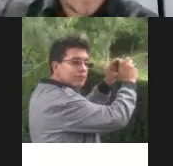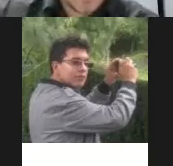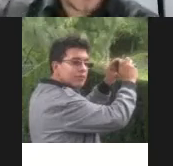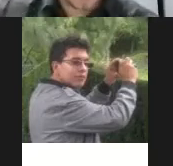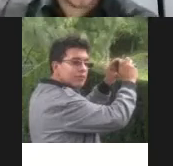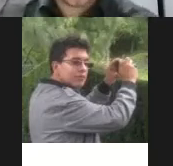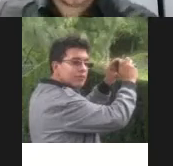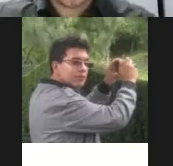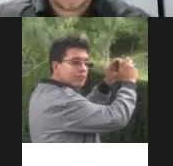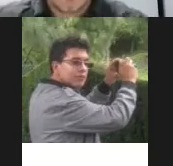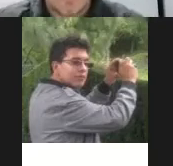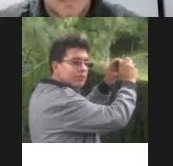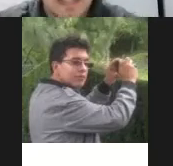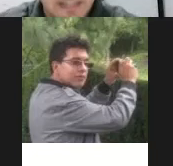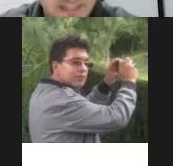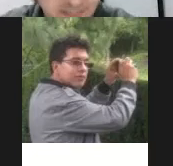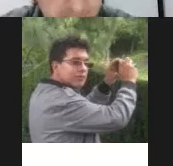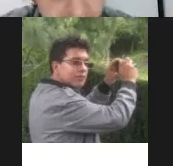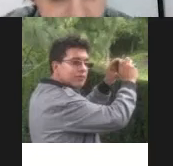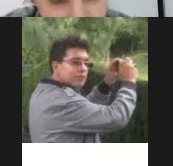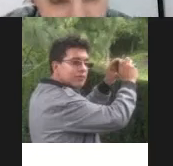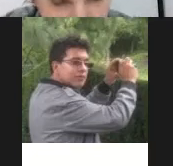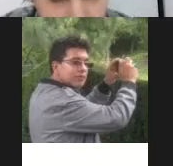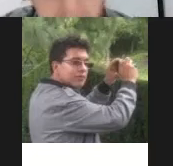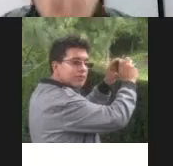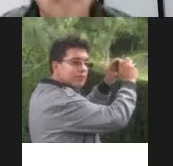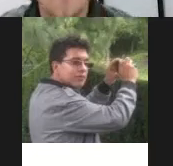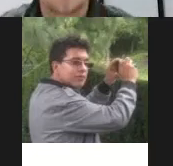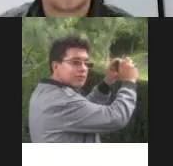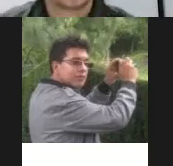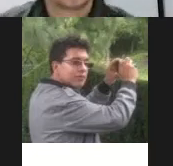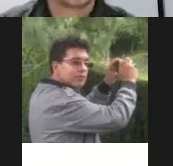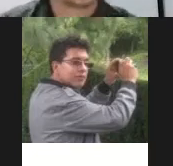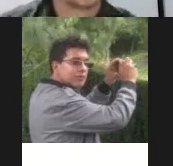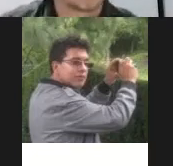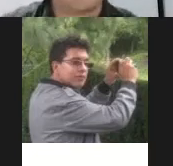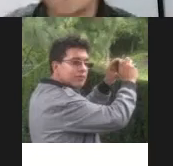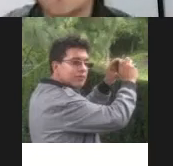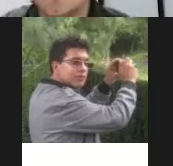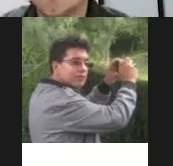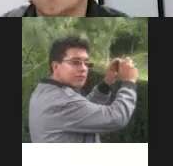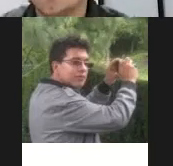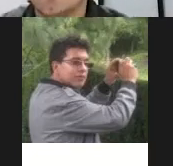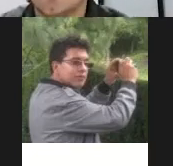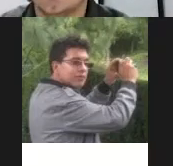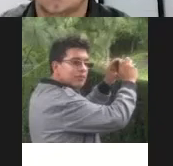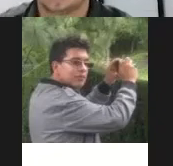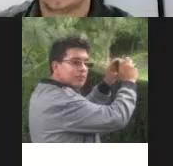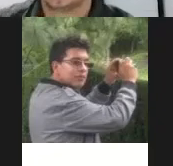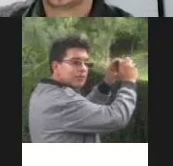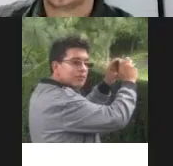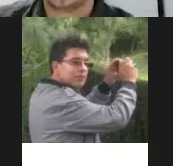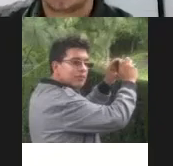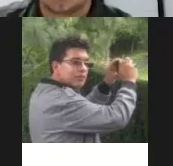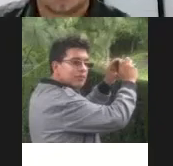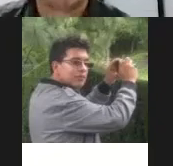bueno después tenemos acá lo que es la agenda diaria que en realidad bueno quizá en la siguiente diapositiva en la que estoy un poquito más